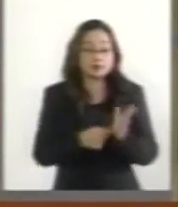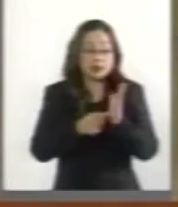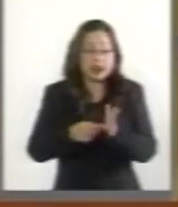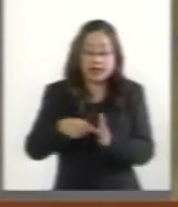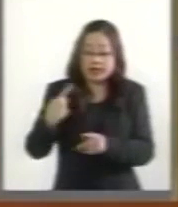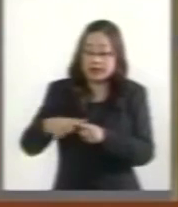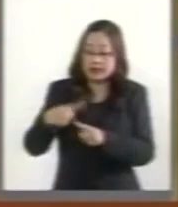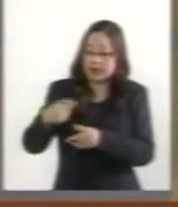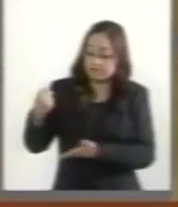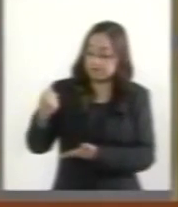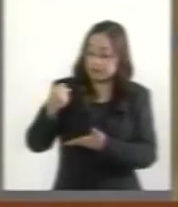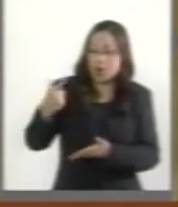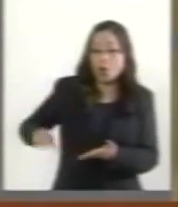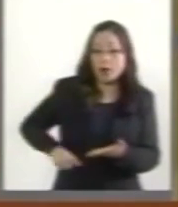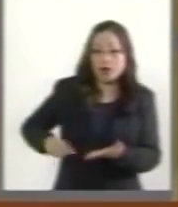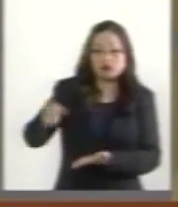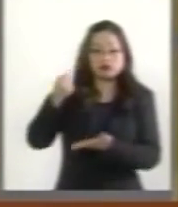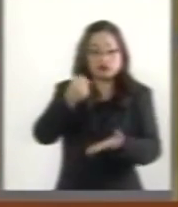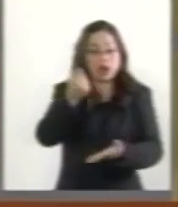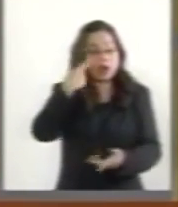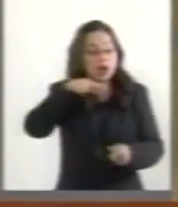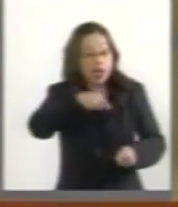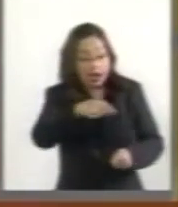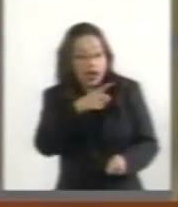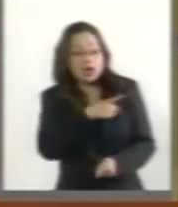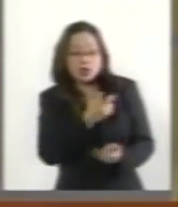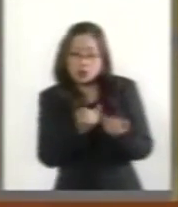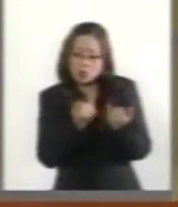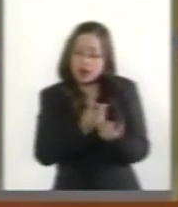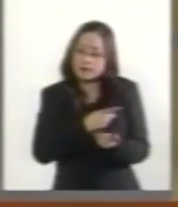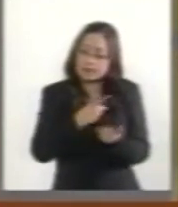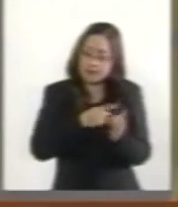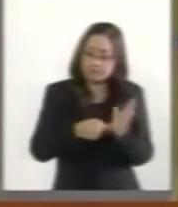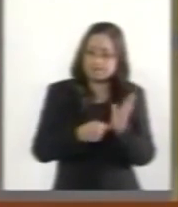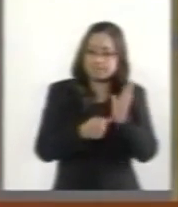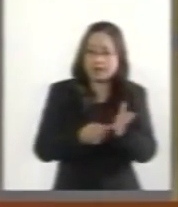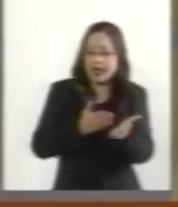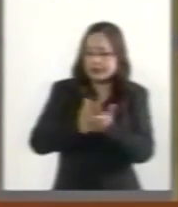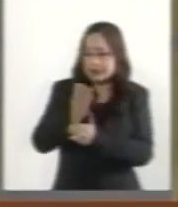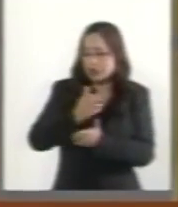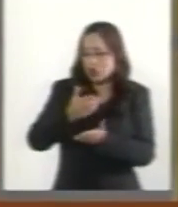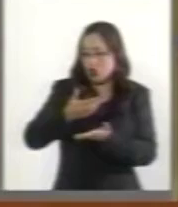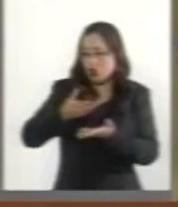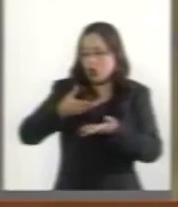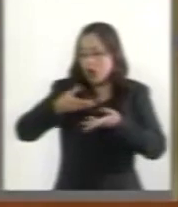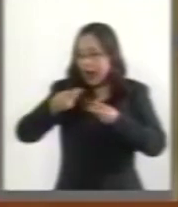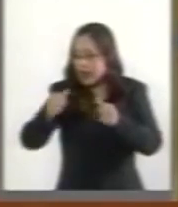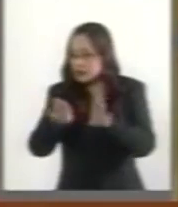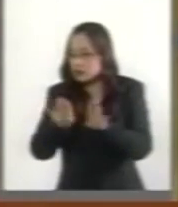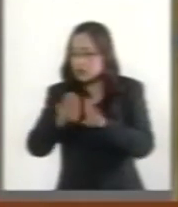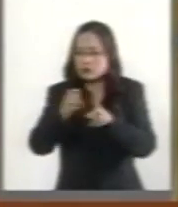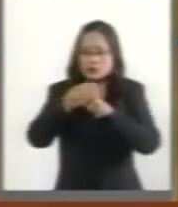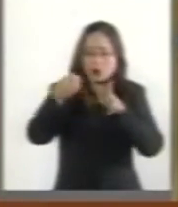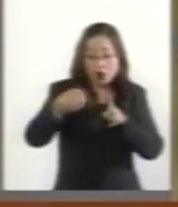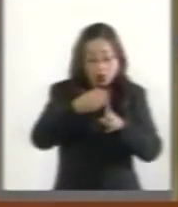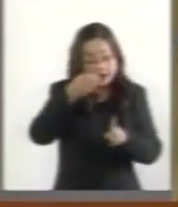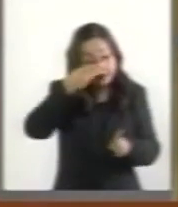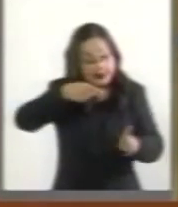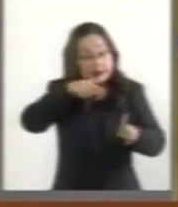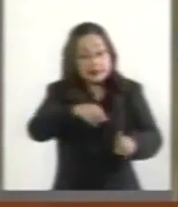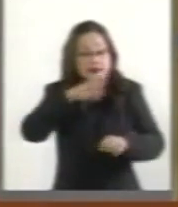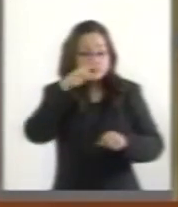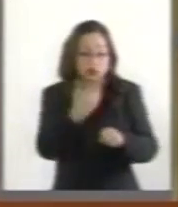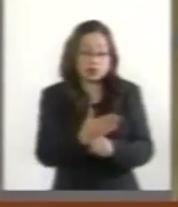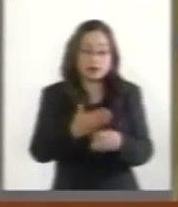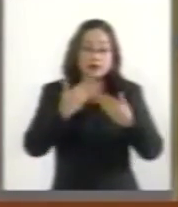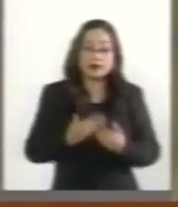el deber de rendir cuentas y pueden ser sujetos también de acceso, son sujetos de acceso a la información. Esto es